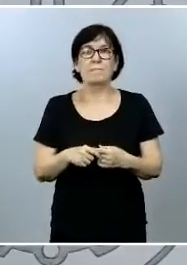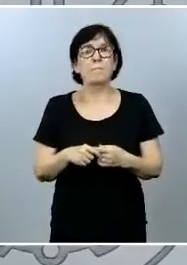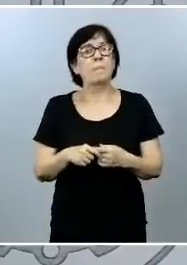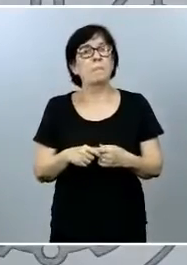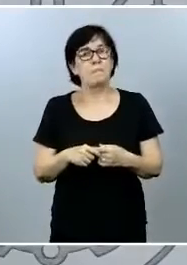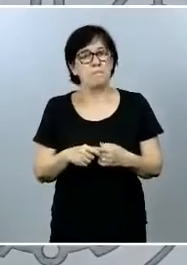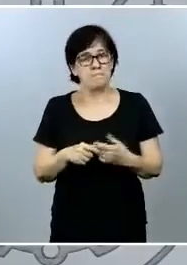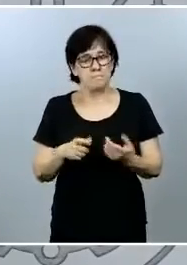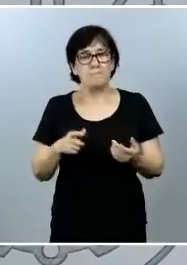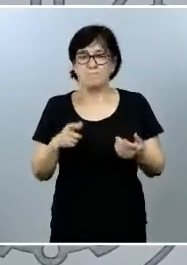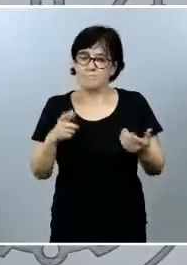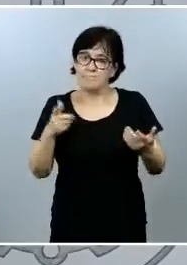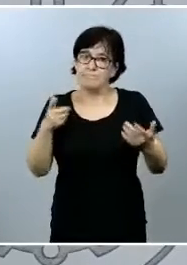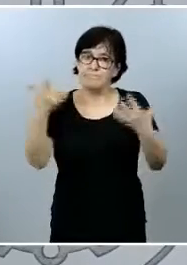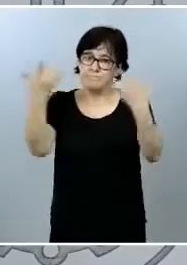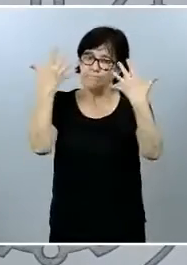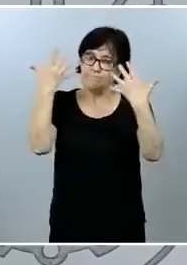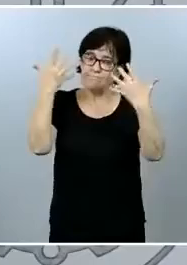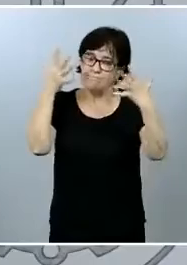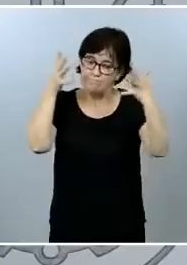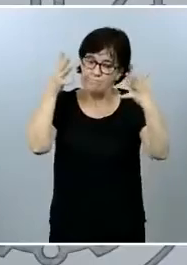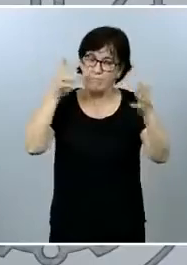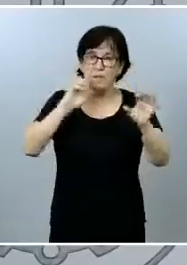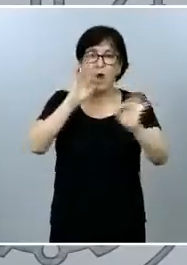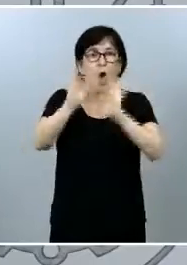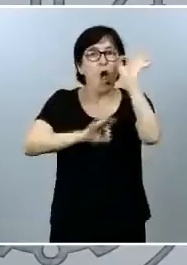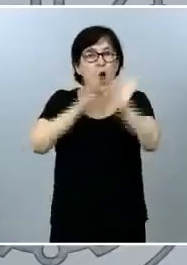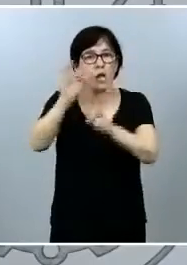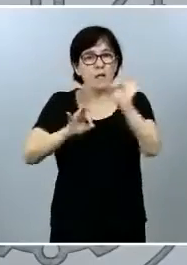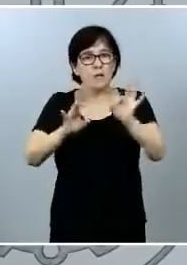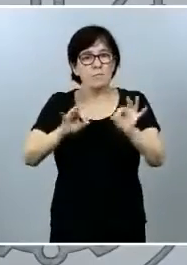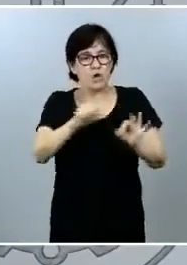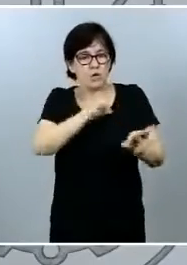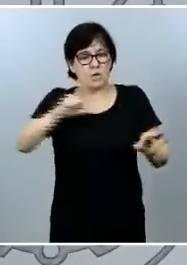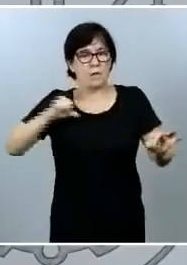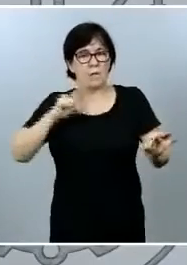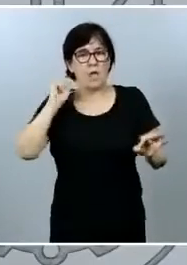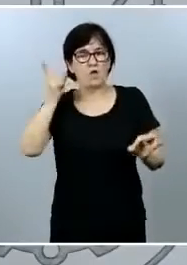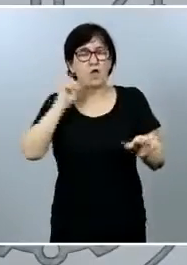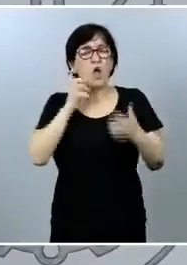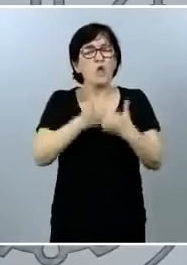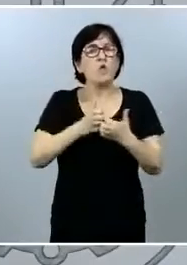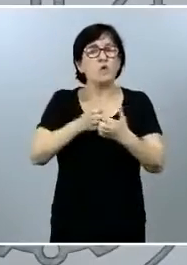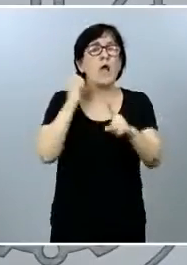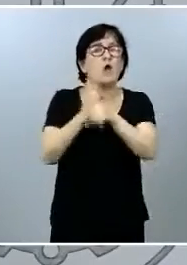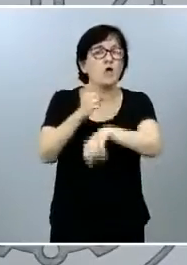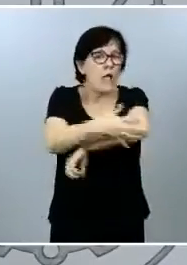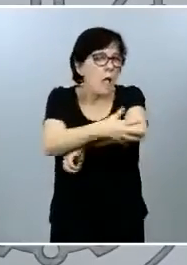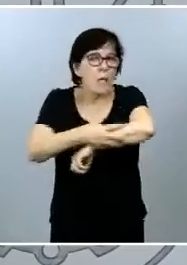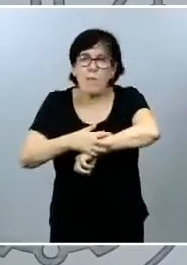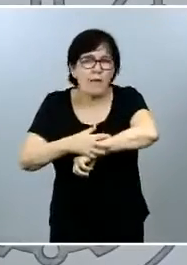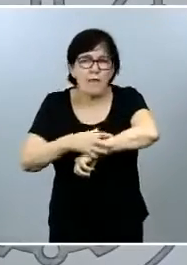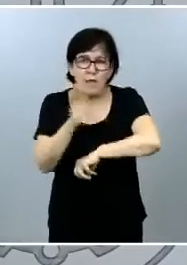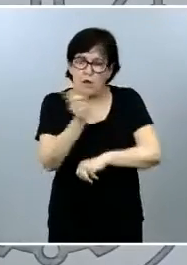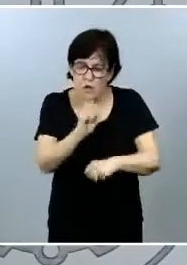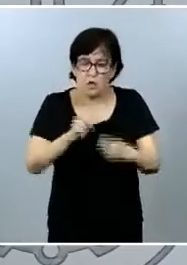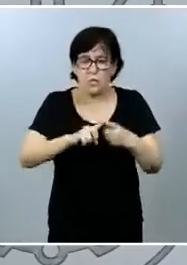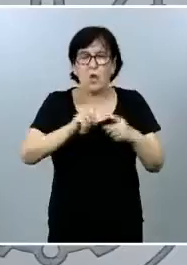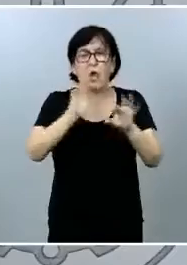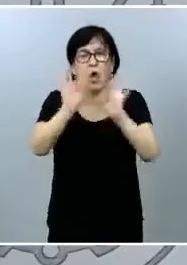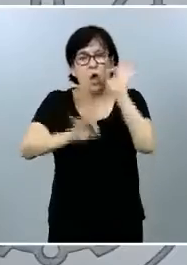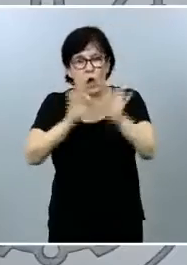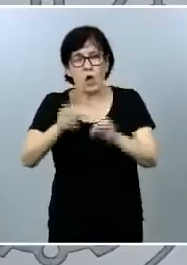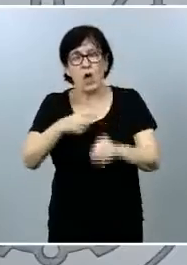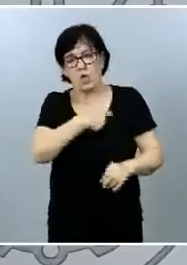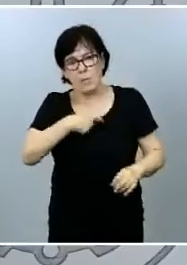recomendado por la mayoría de organismos independientes no solo de lucha contra la pobreza sino también de los organismos de la Comisión